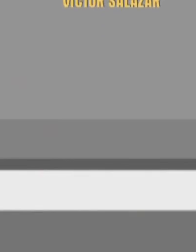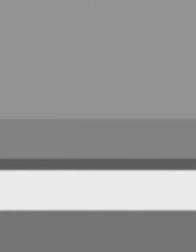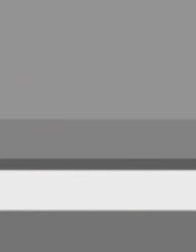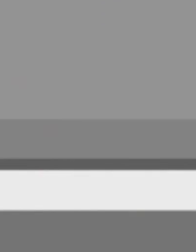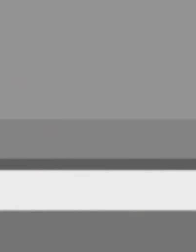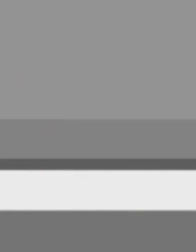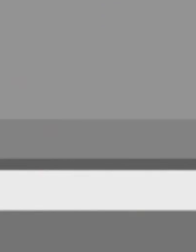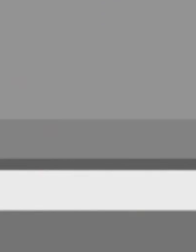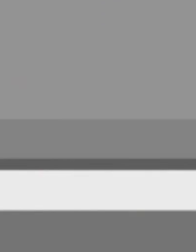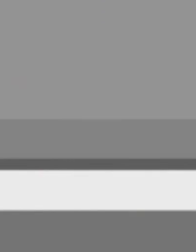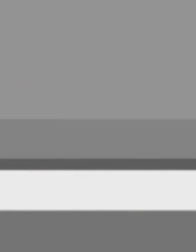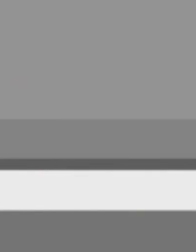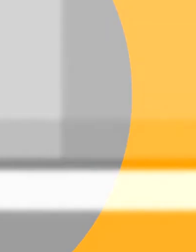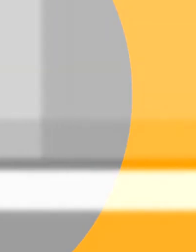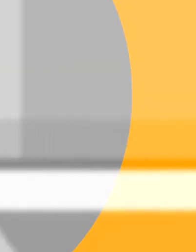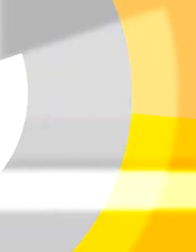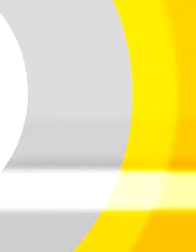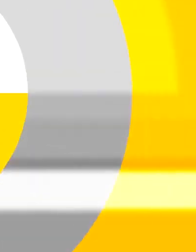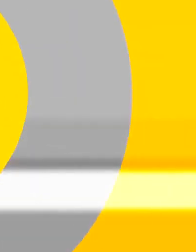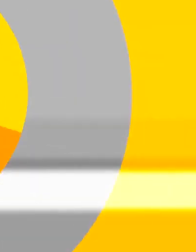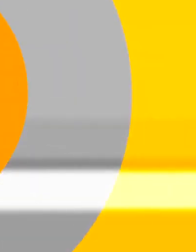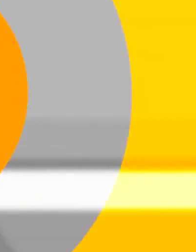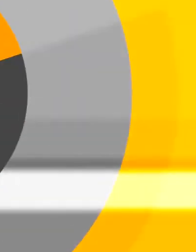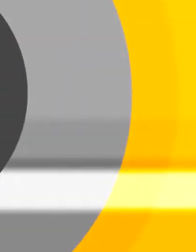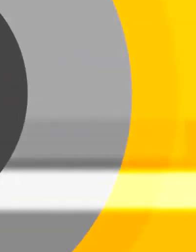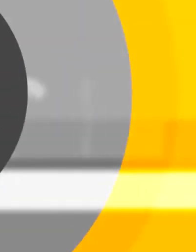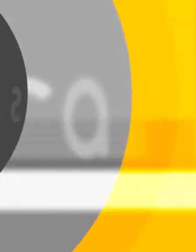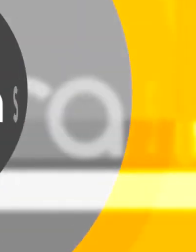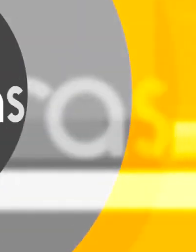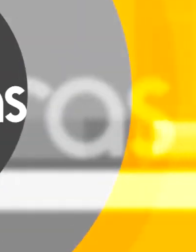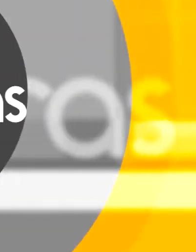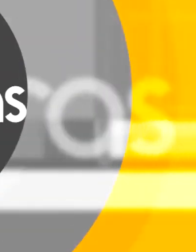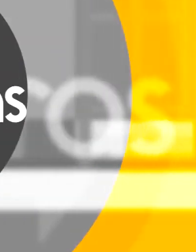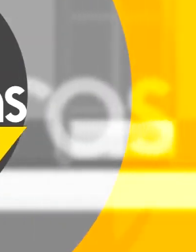Gracias por Gracias por ver el video.